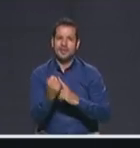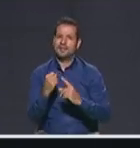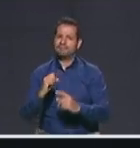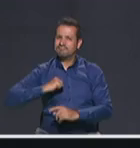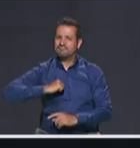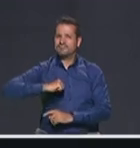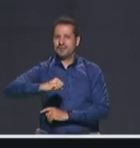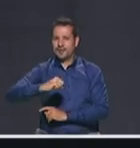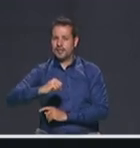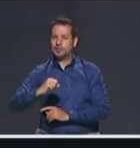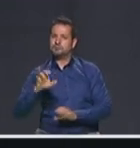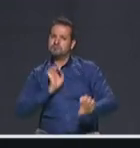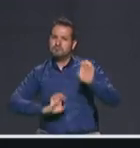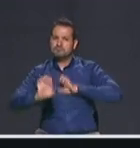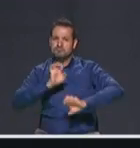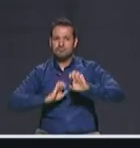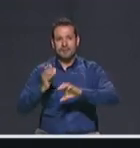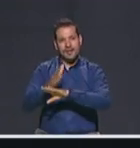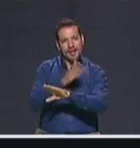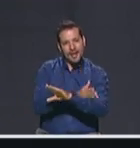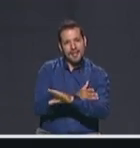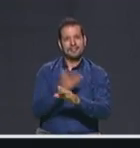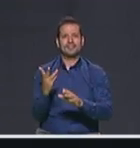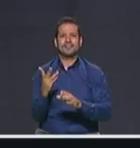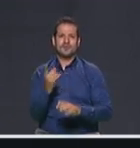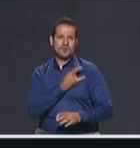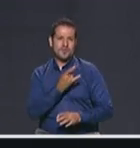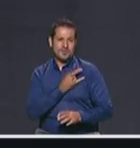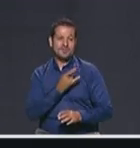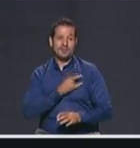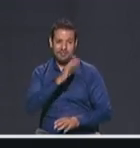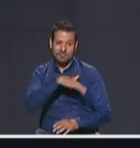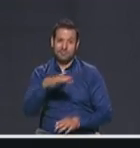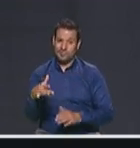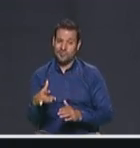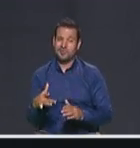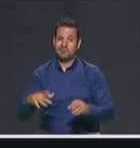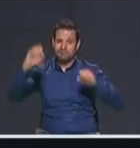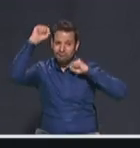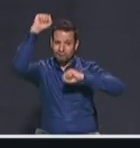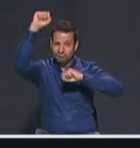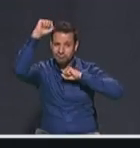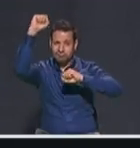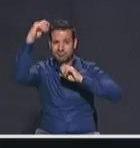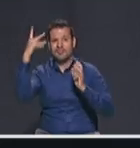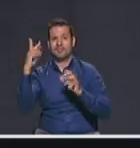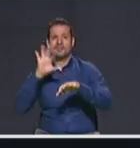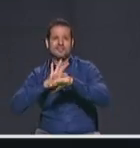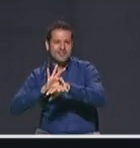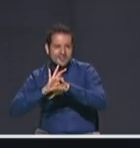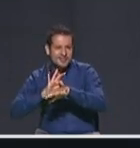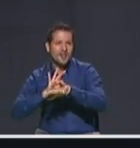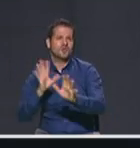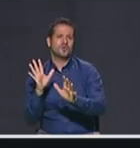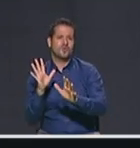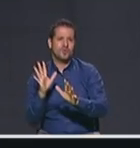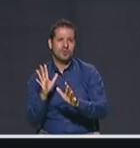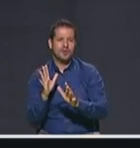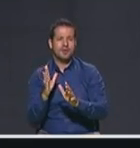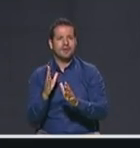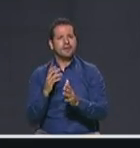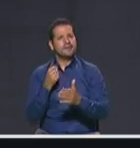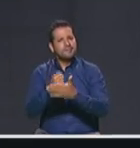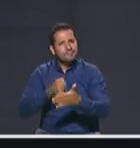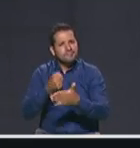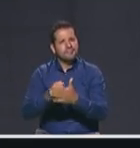pueblo colombiano. Fui activista estudiantil en la Universidad de Antioquia, fui parte de los movimientos de la salud de este país que han buscado garantizar el